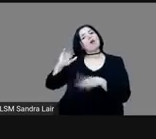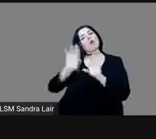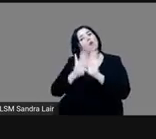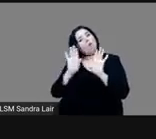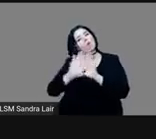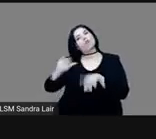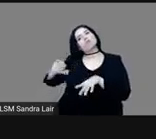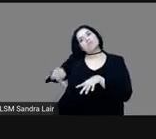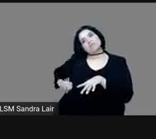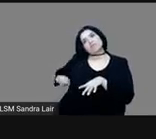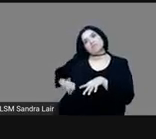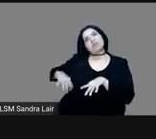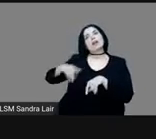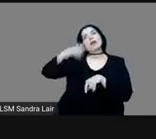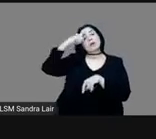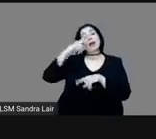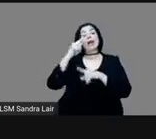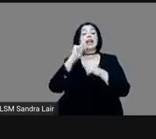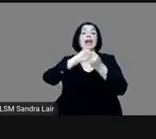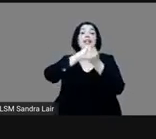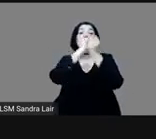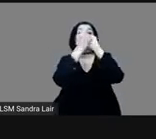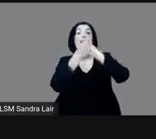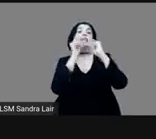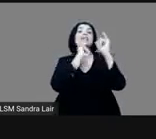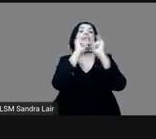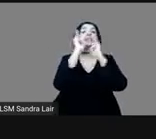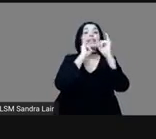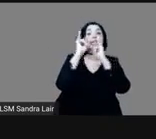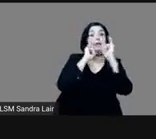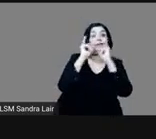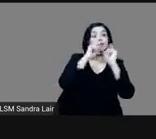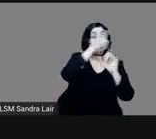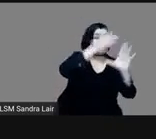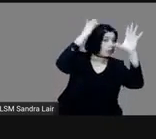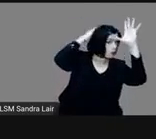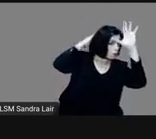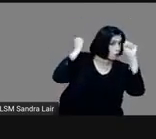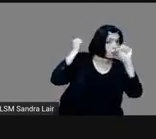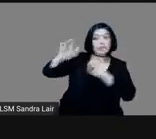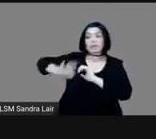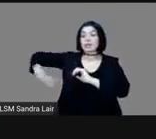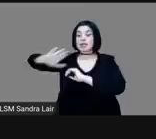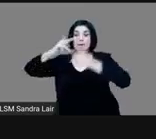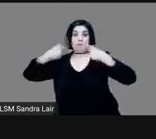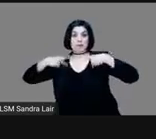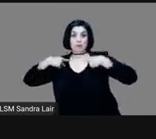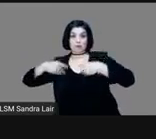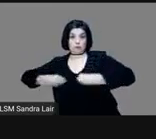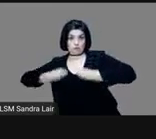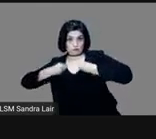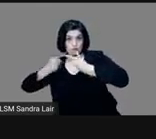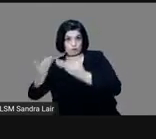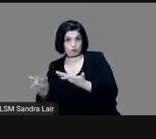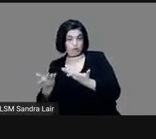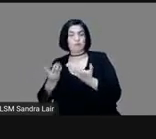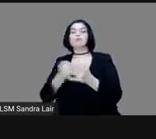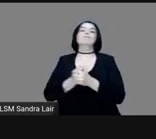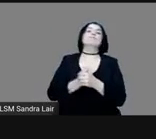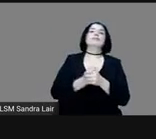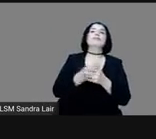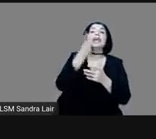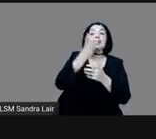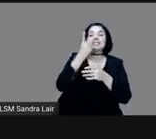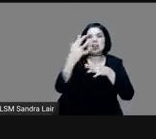y los locales. Allí se va a a cabo la batalla de Centla. La batalla de Centla es